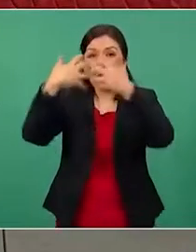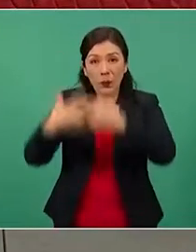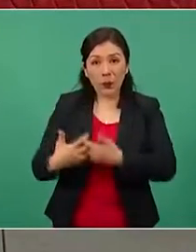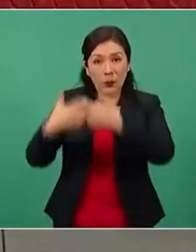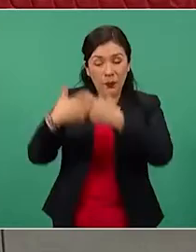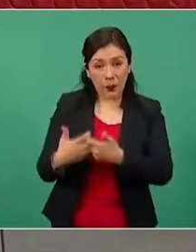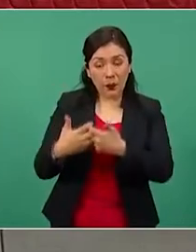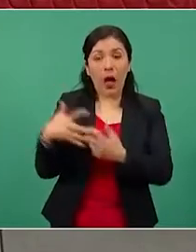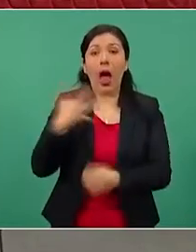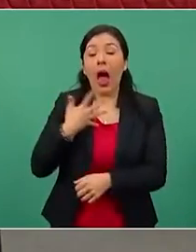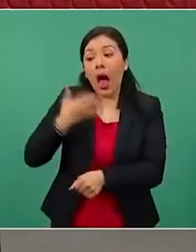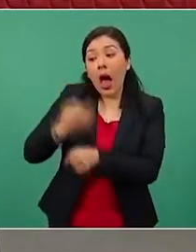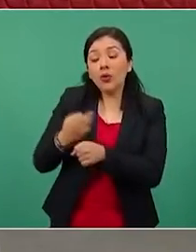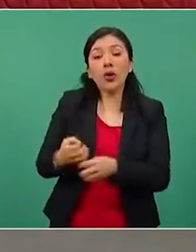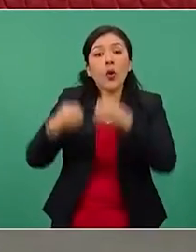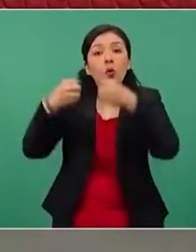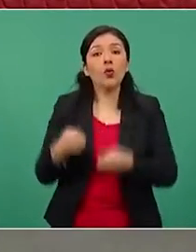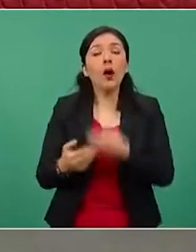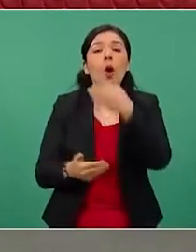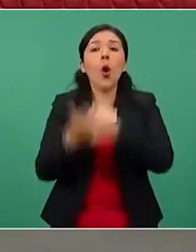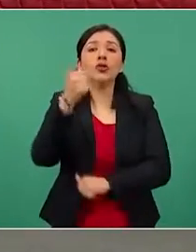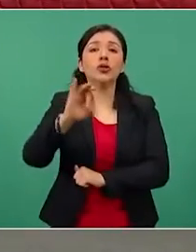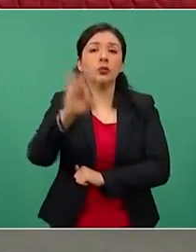ventilador 11 por ciento.